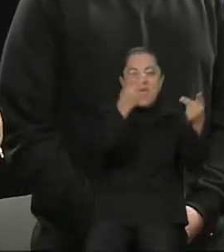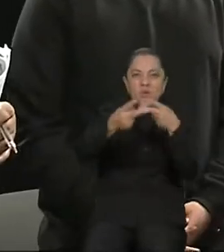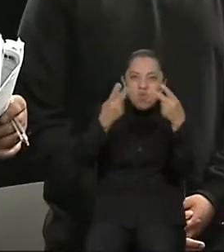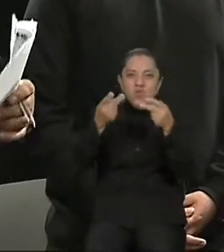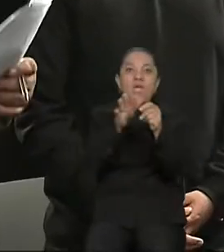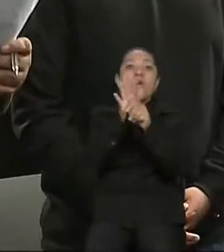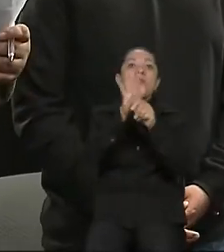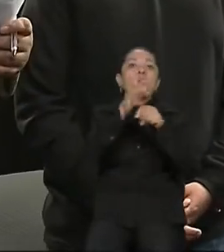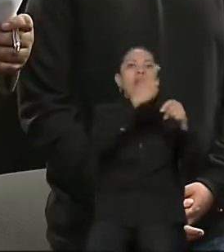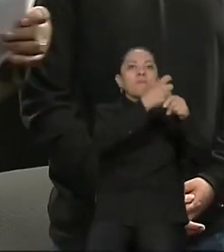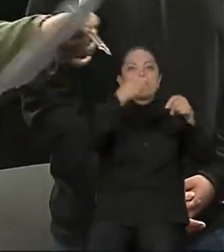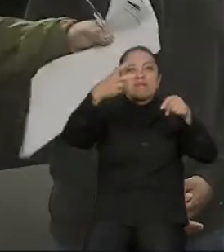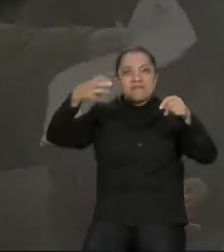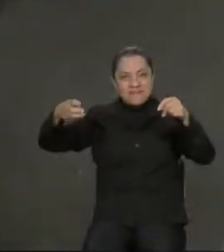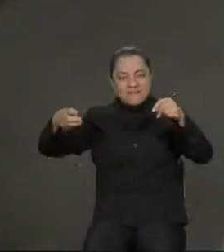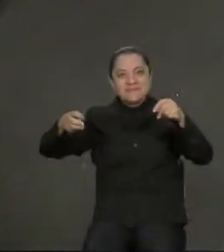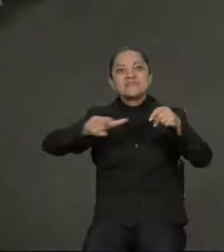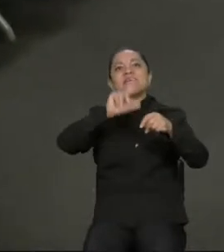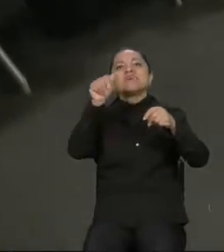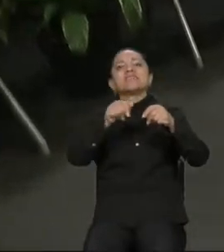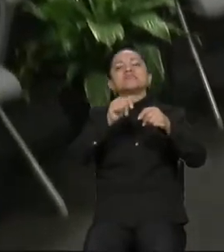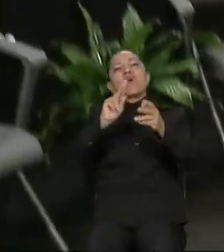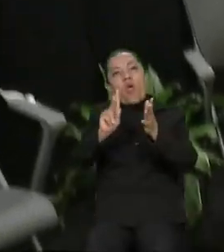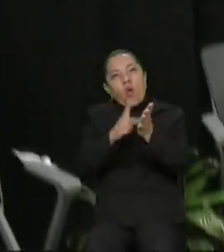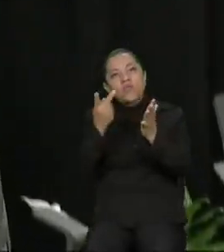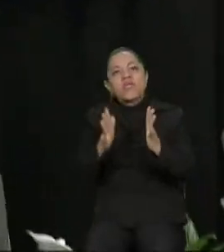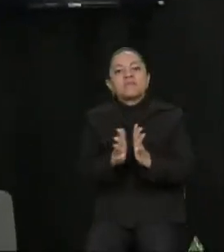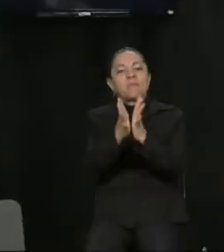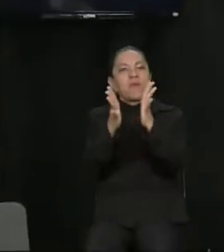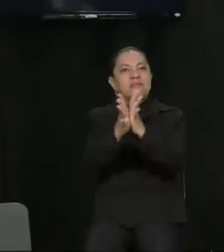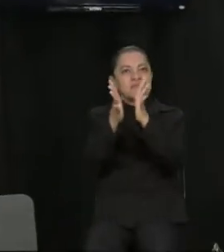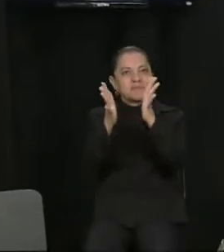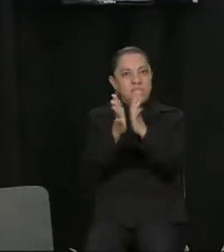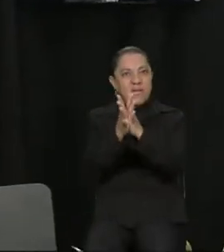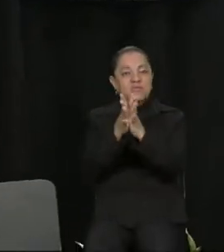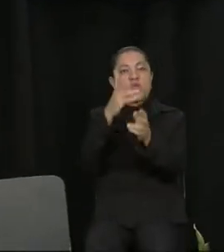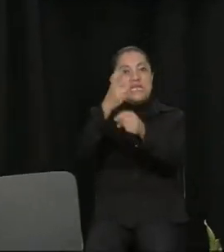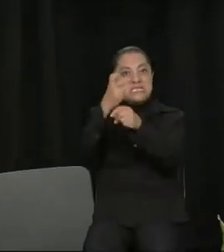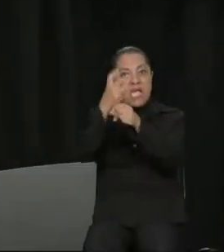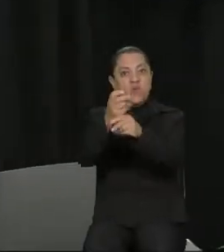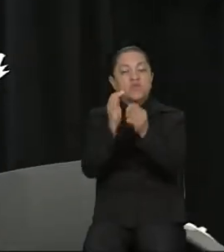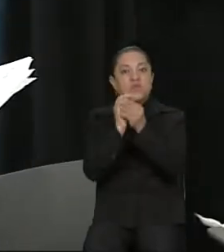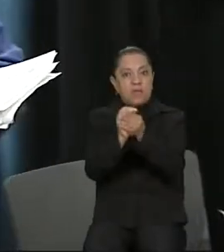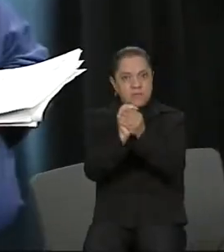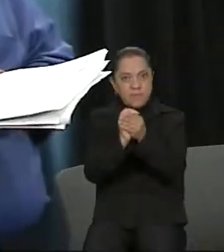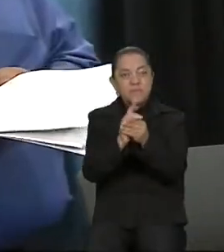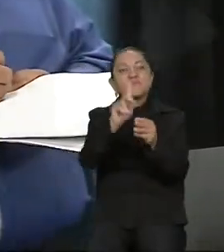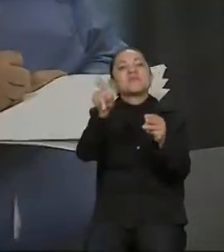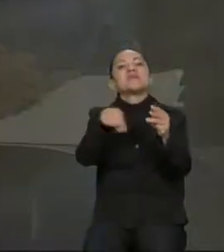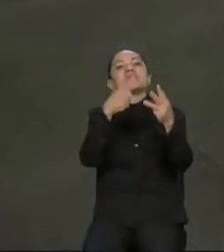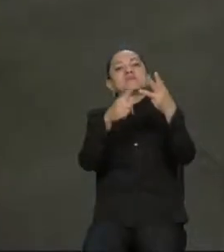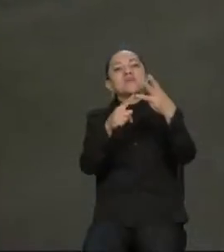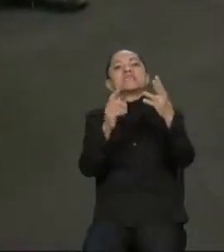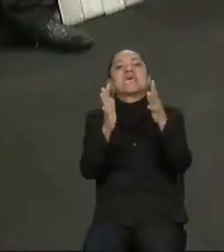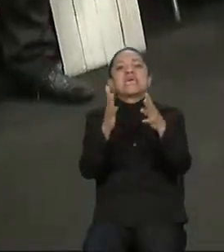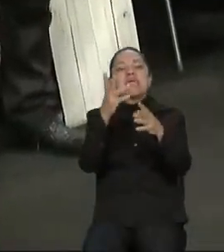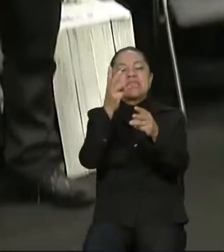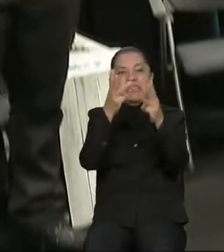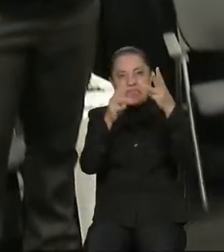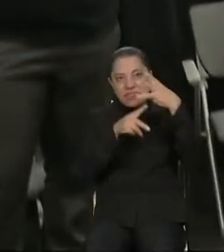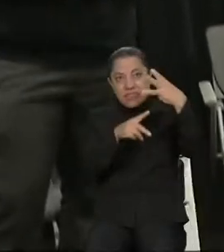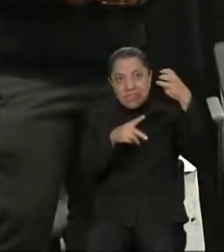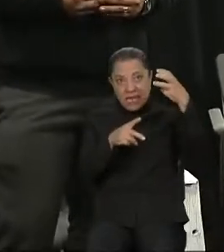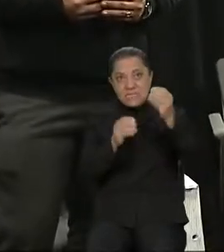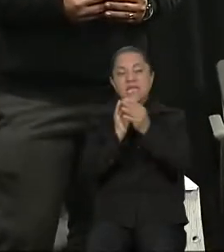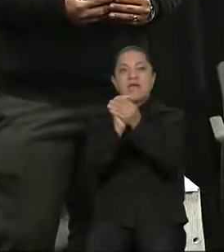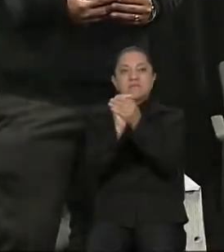ronda temática. Y por último, el orden de participación de la tercera ronda temática. Queremos también destacar que el